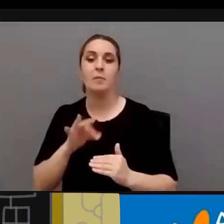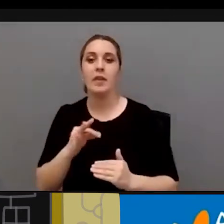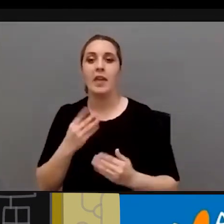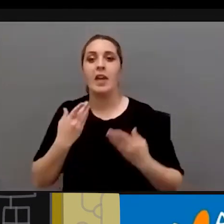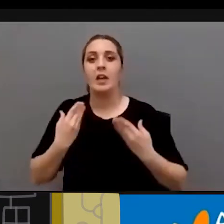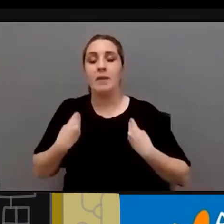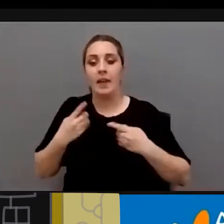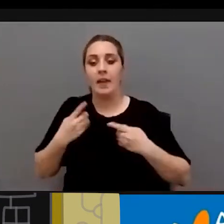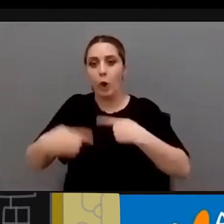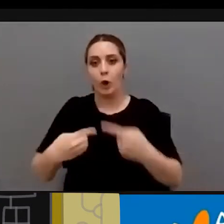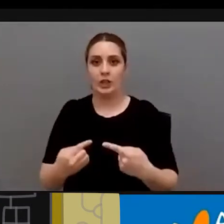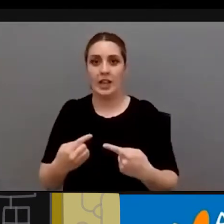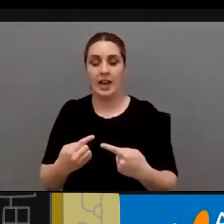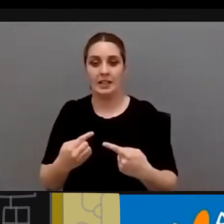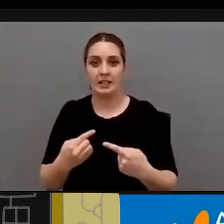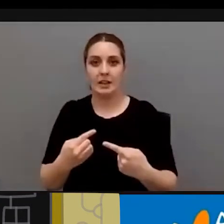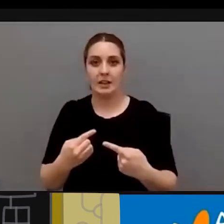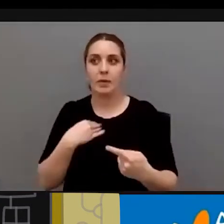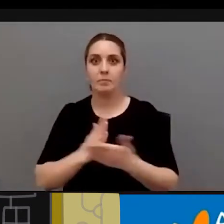más aún en el caso de las mujeres ¿no Ángeles?